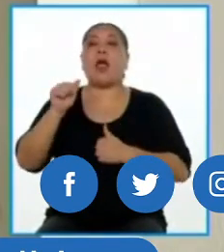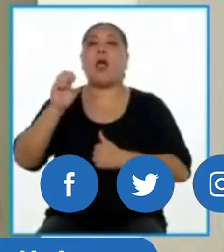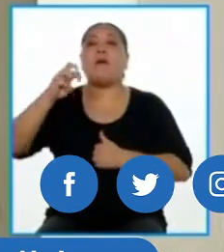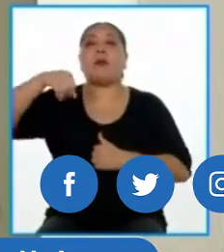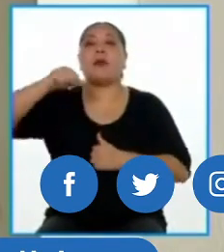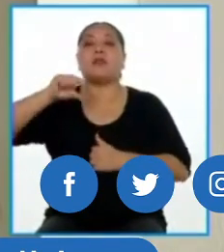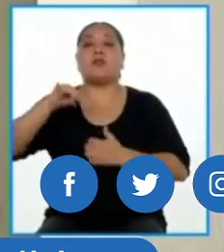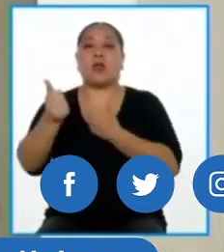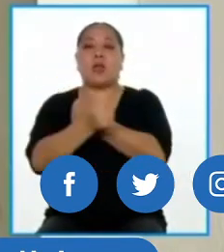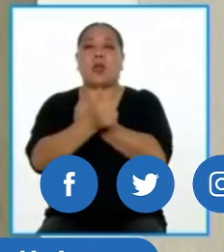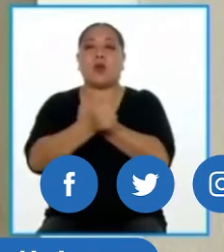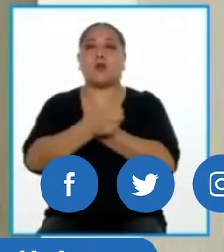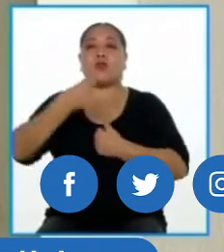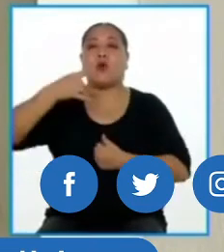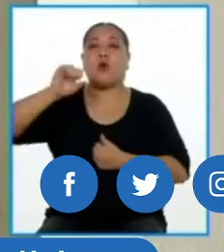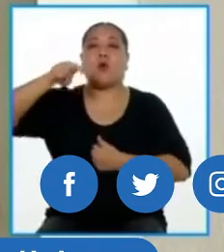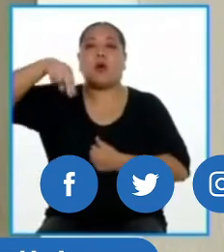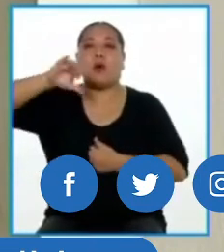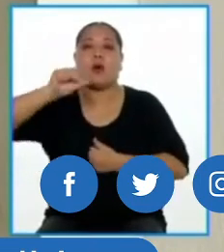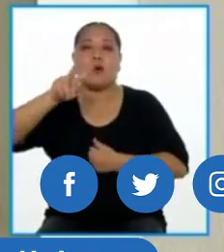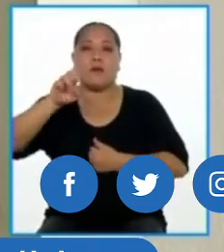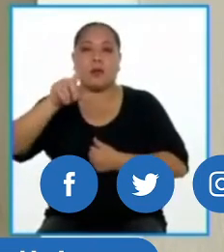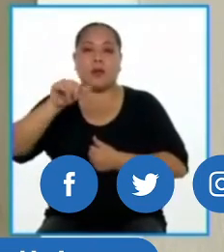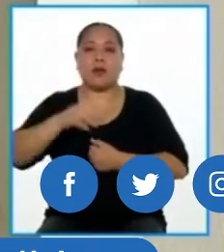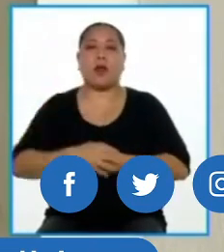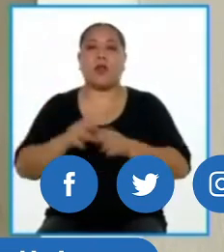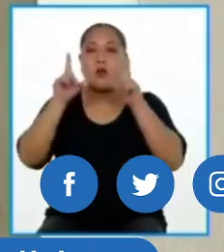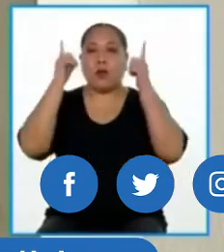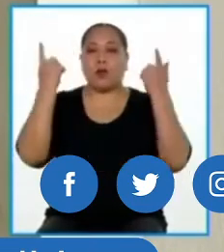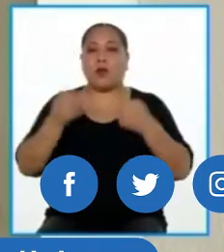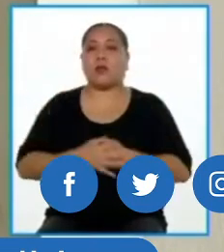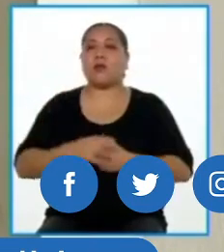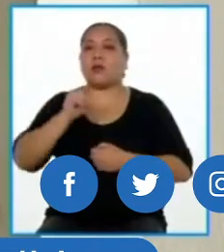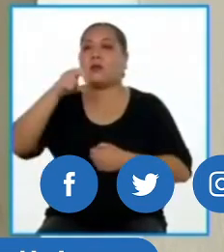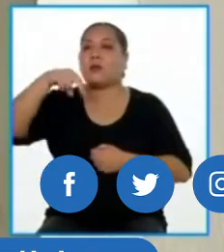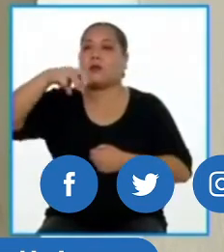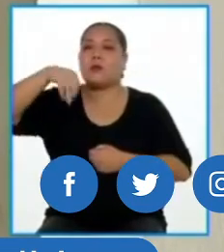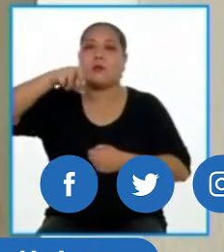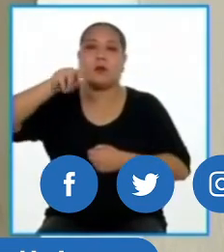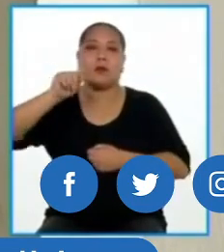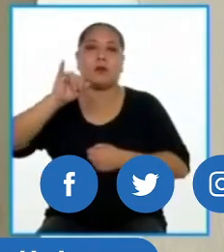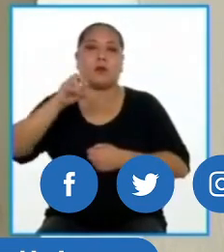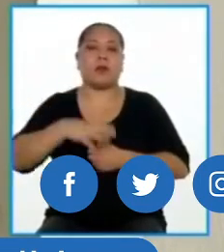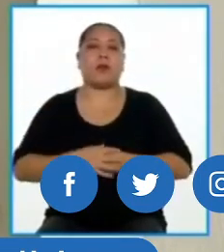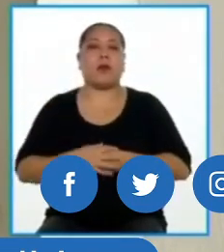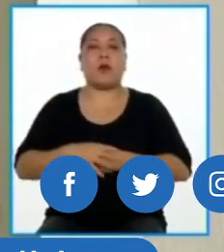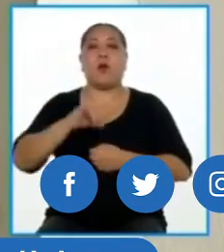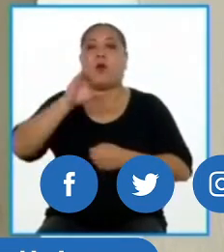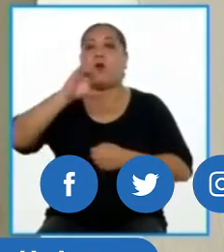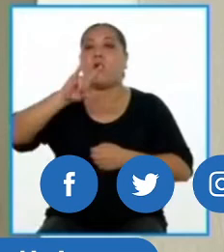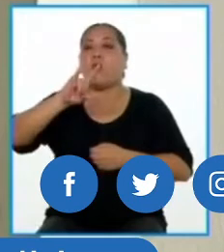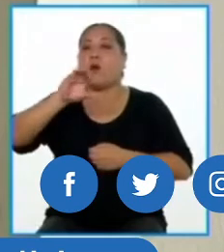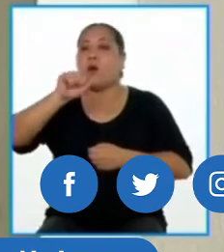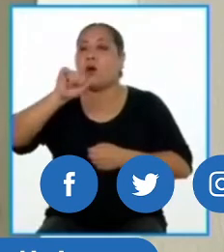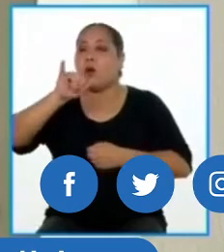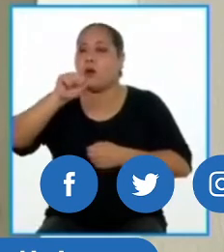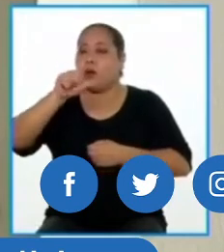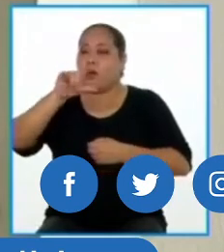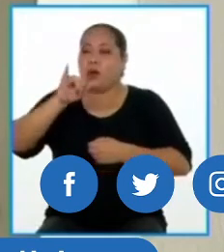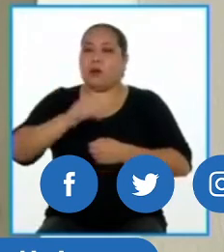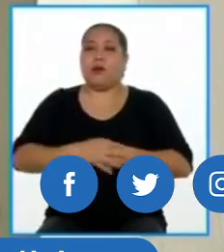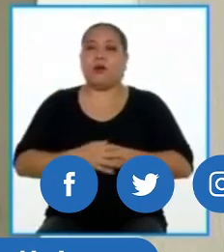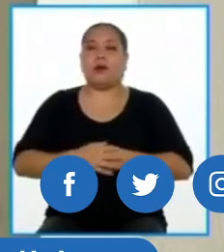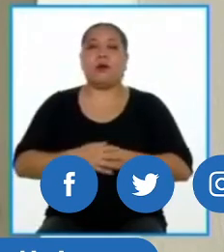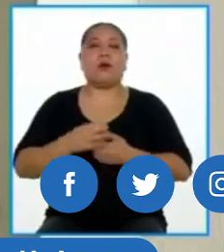Ayacucho, Huancabelica, Loreto, San Martín, y Ucayali, las medidas